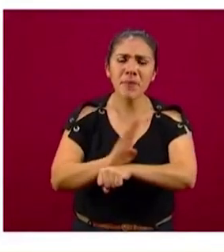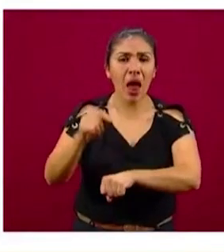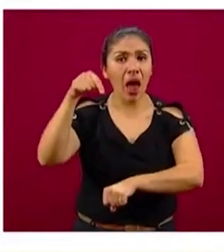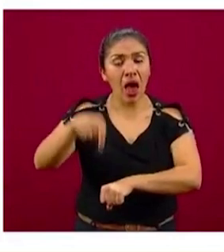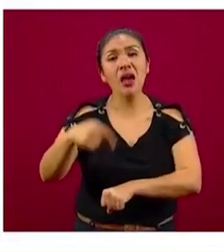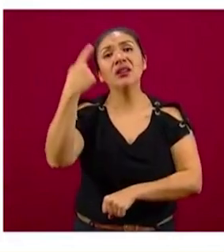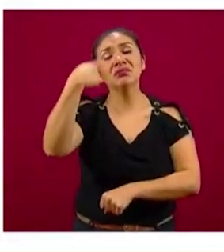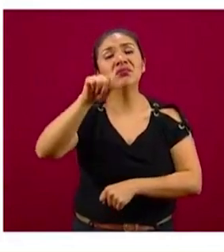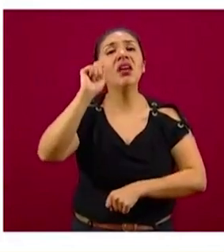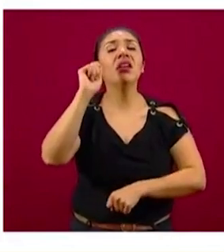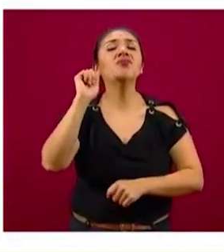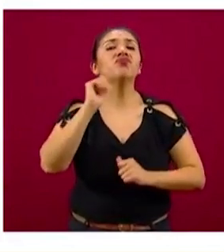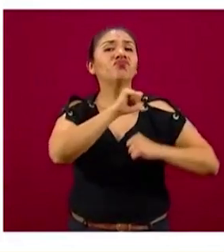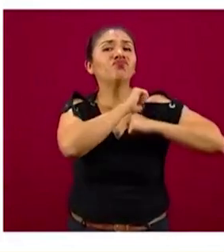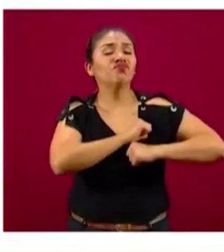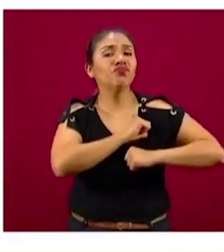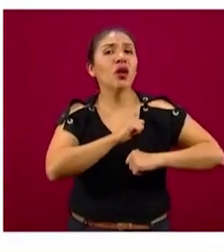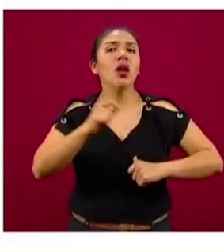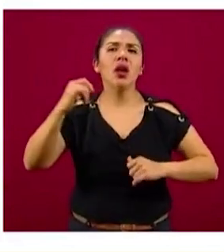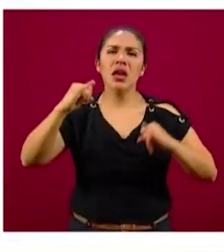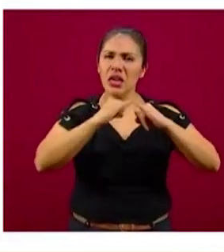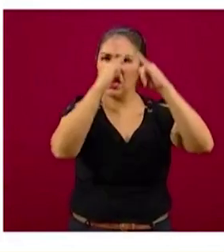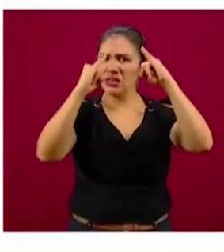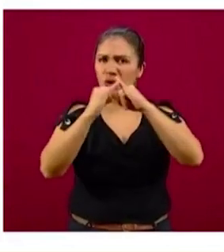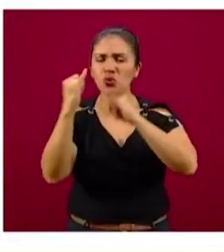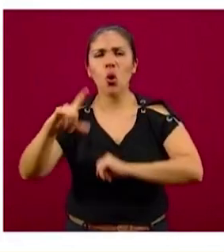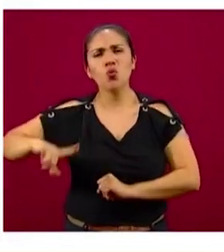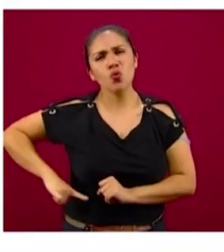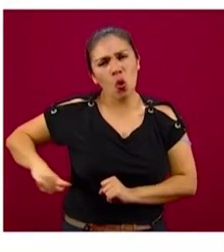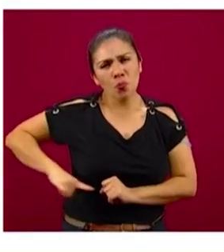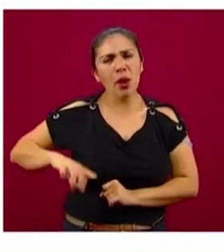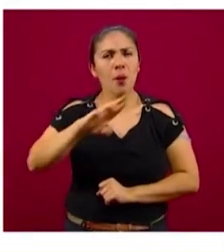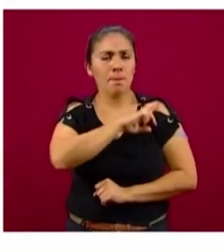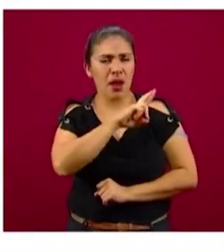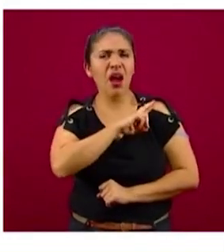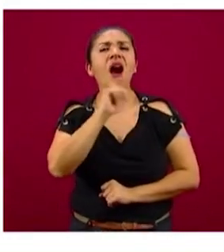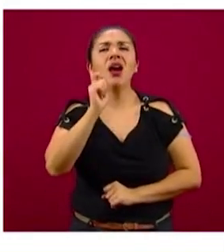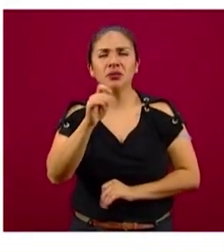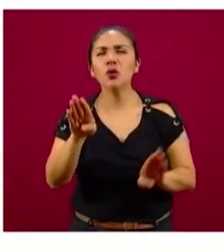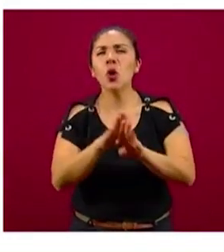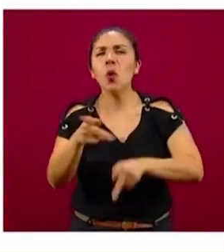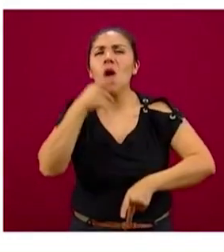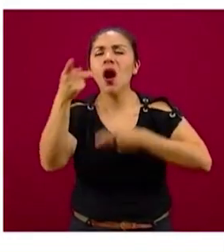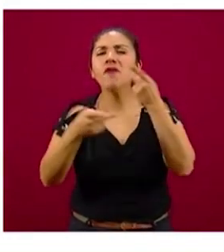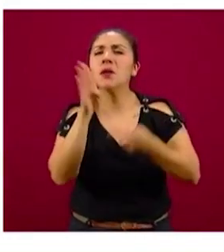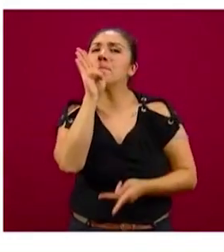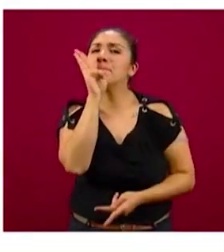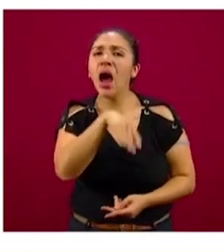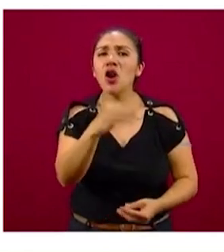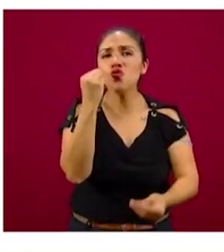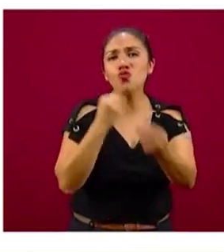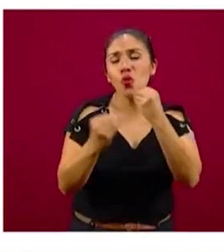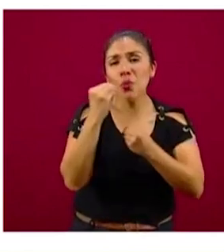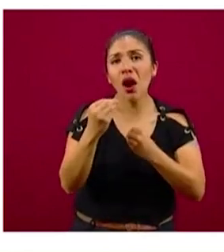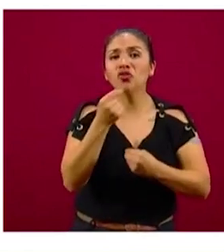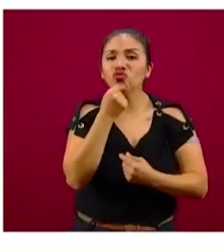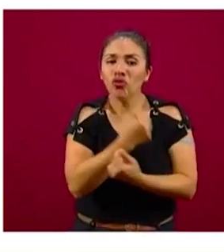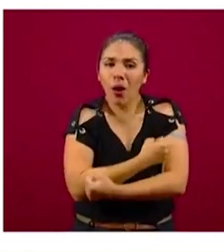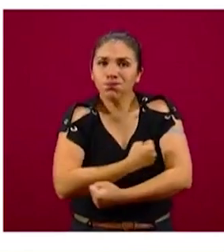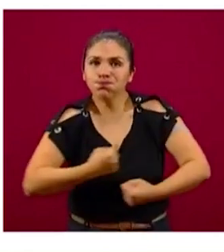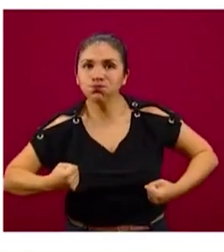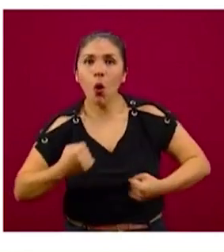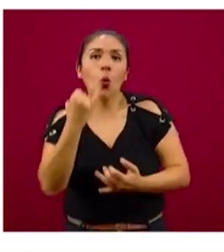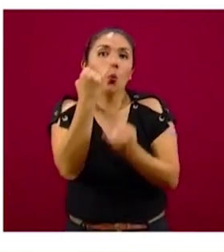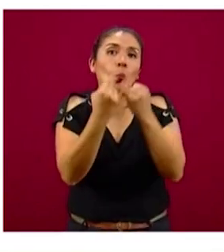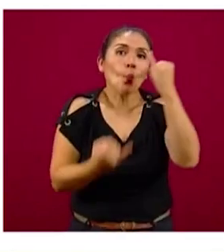instituciones públicas, también de los privados, acaban de hablar de la obesidad y sobrepeso, de la malnutrición, depende también de la industria alimentaria, por